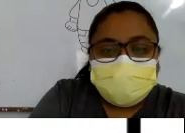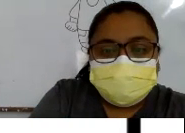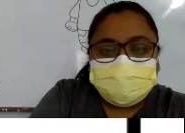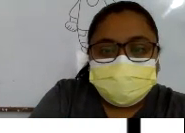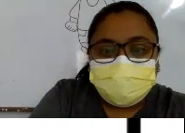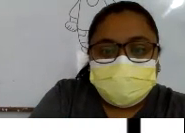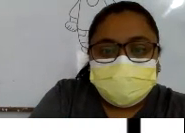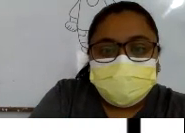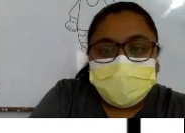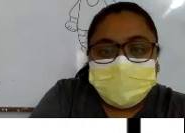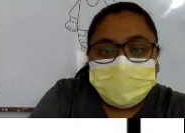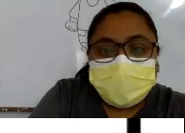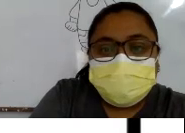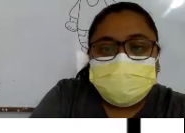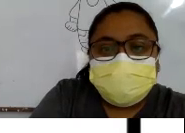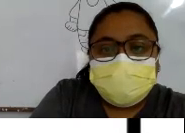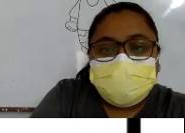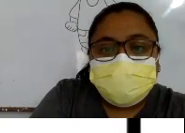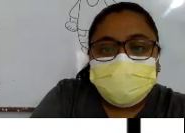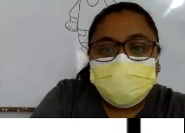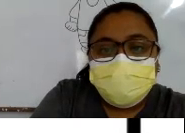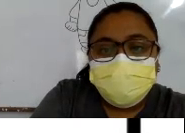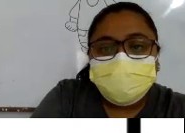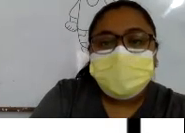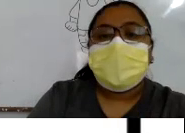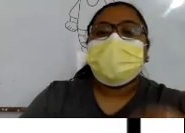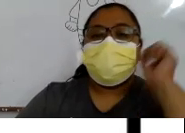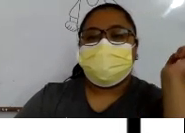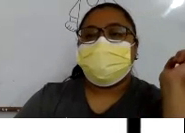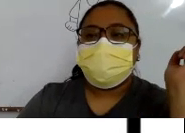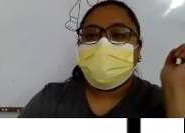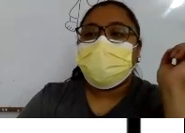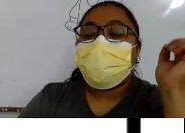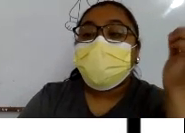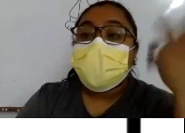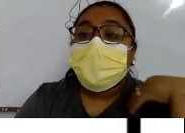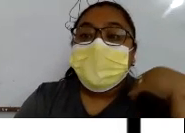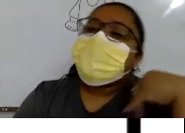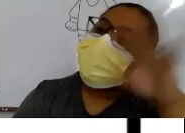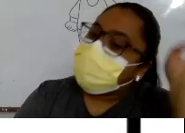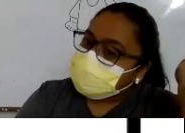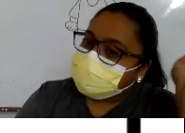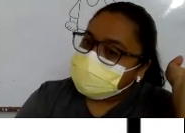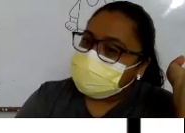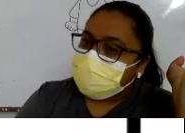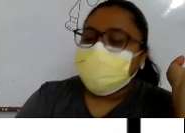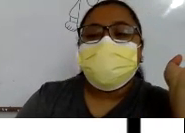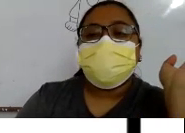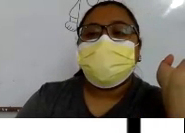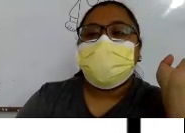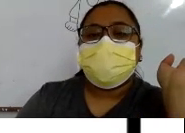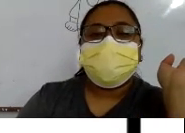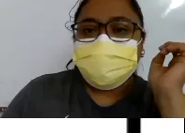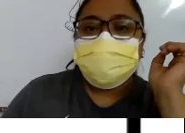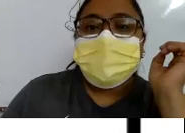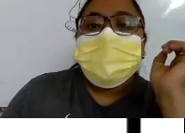cejas Correcto Estas se las agregan También Miren Ahí estamos Aquí le doy Pausa Y por supuesto Saben que